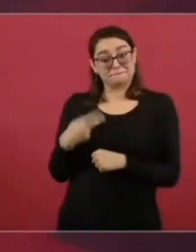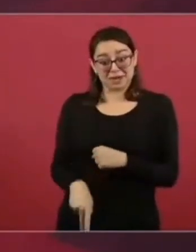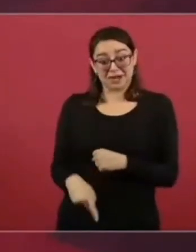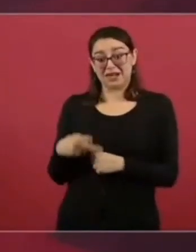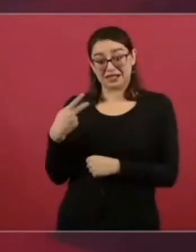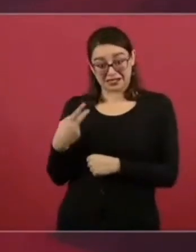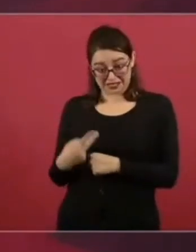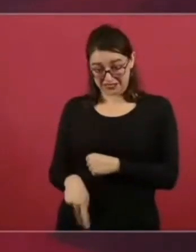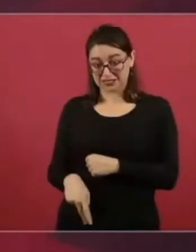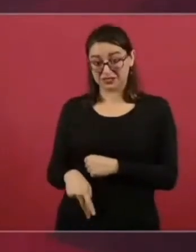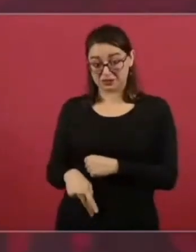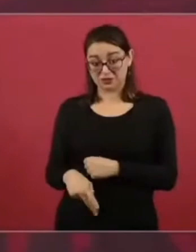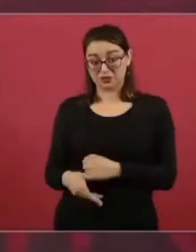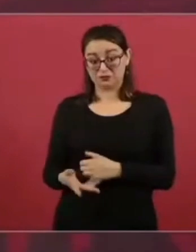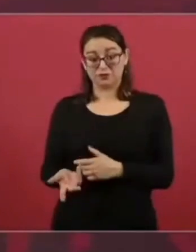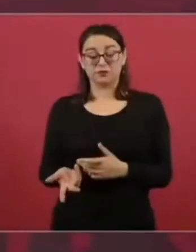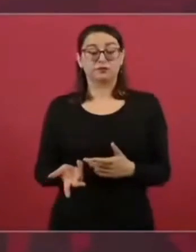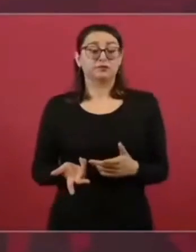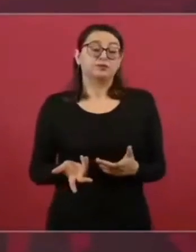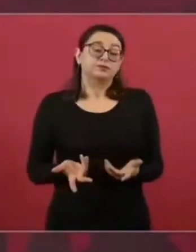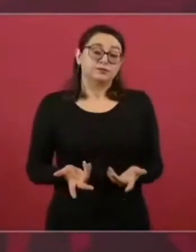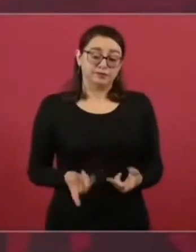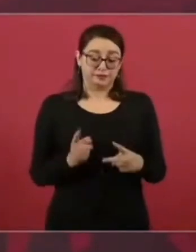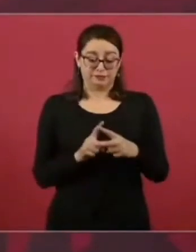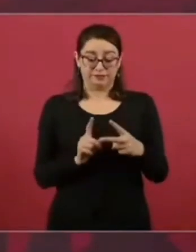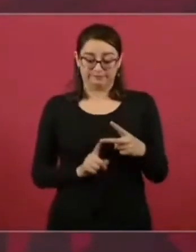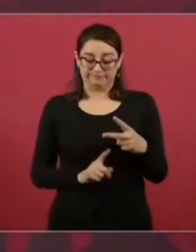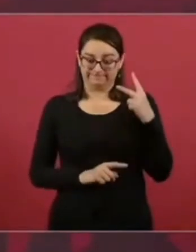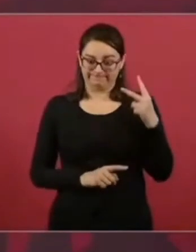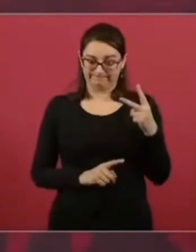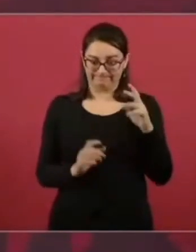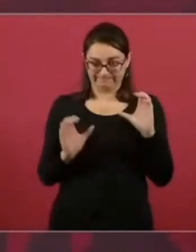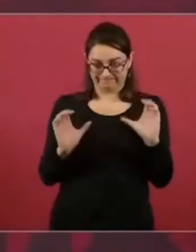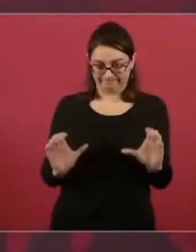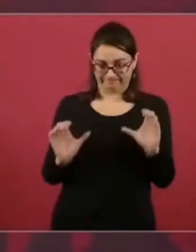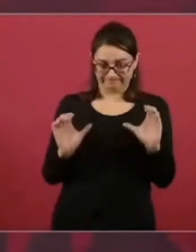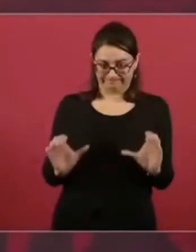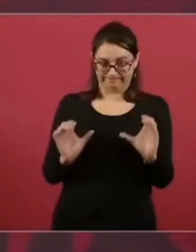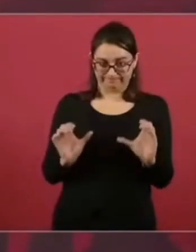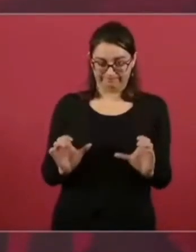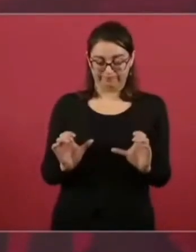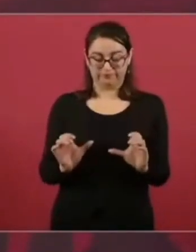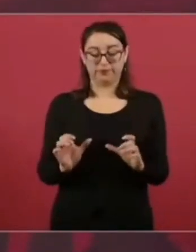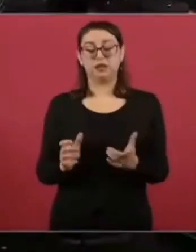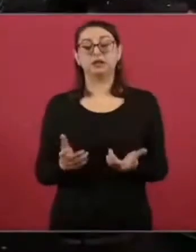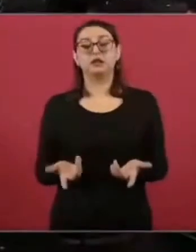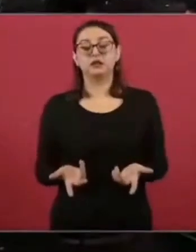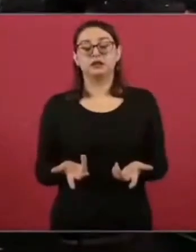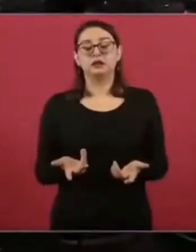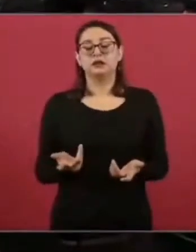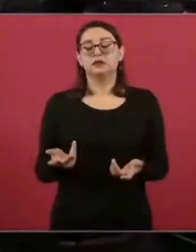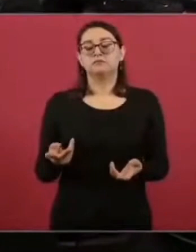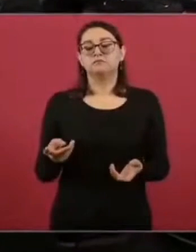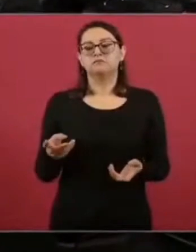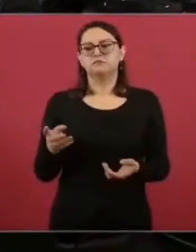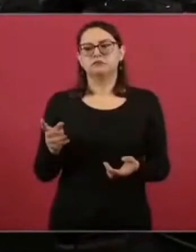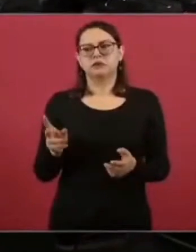frontera Tamaulipas. A ver si nos mandan